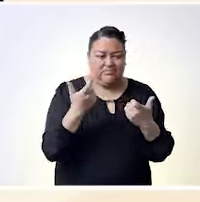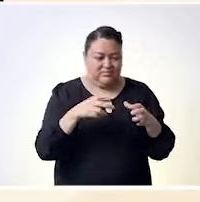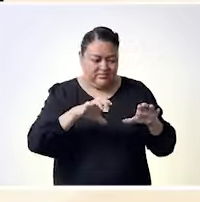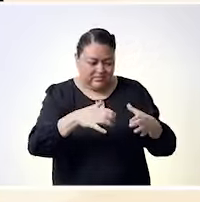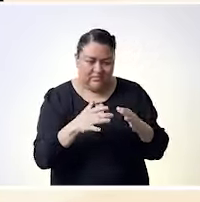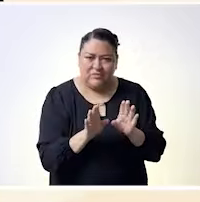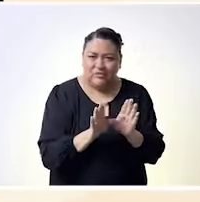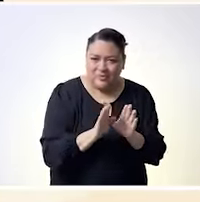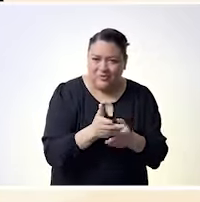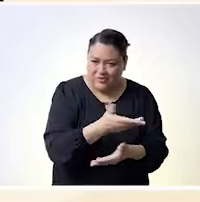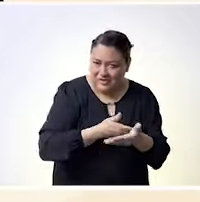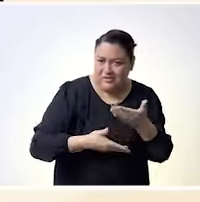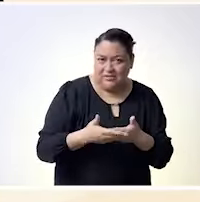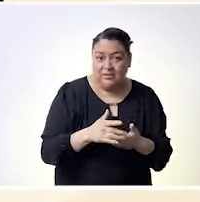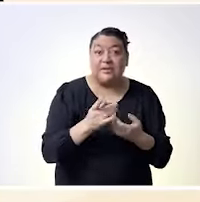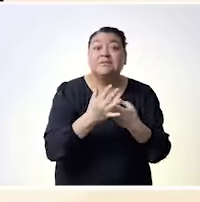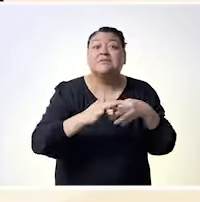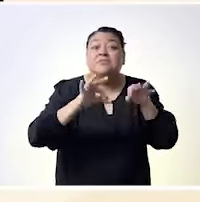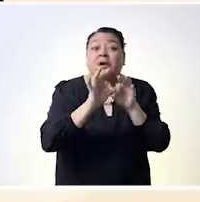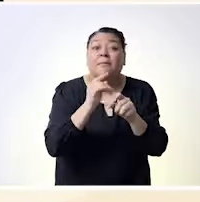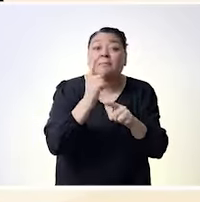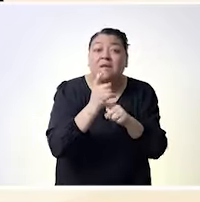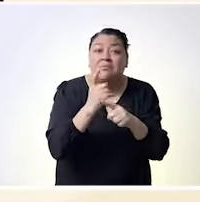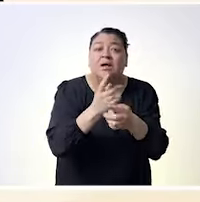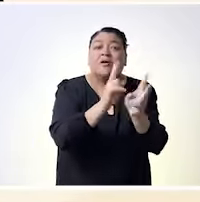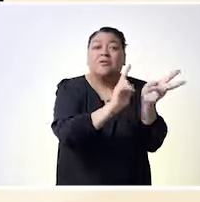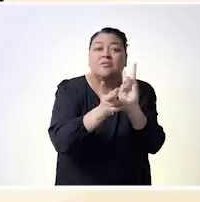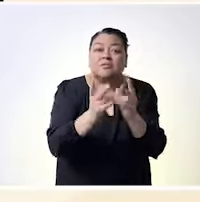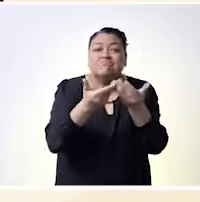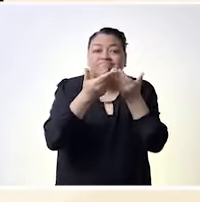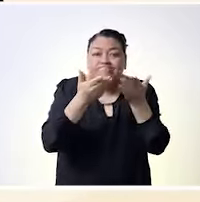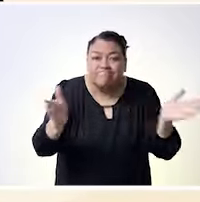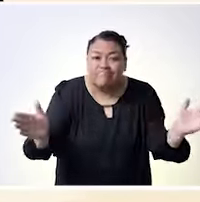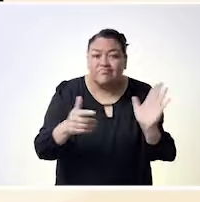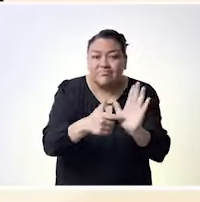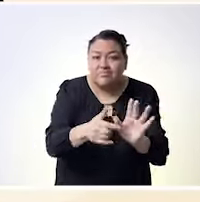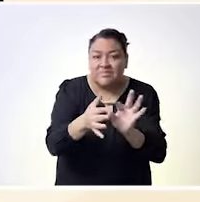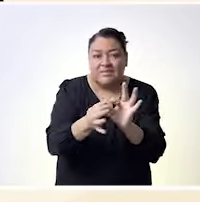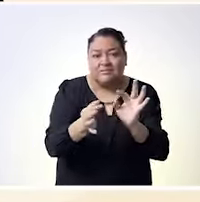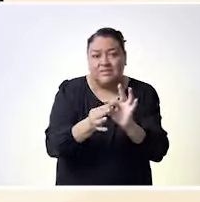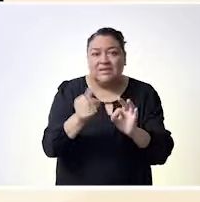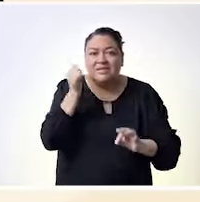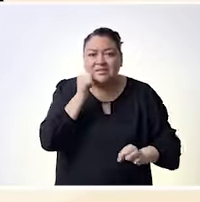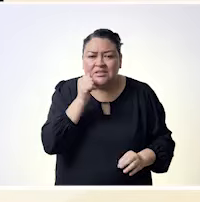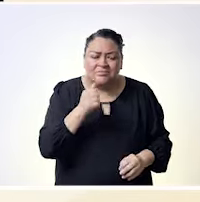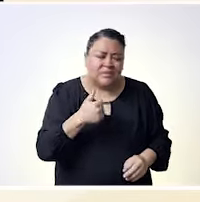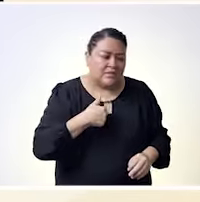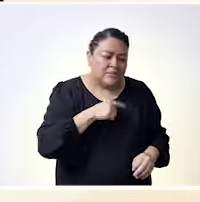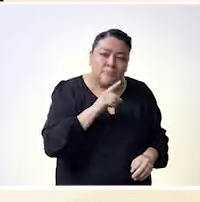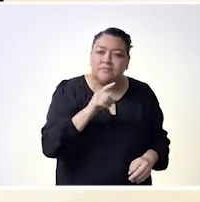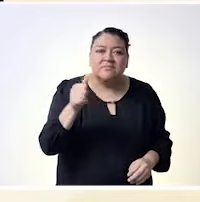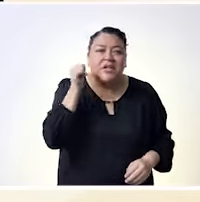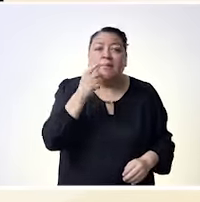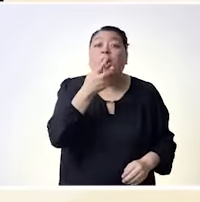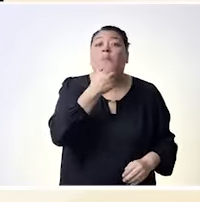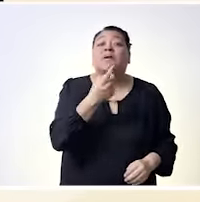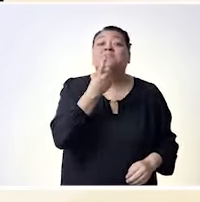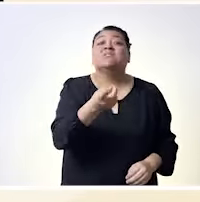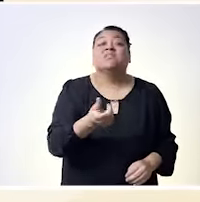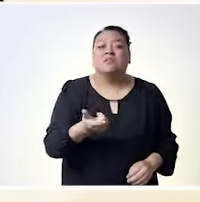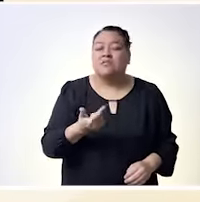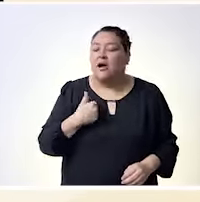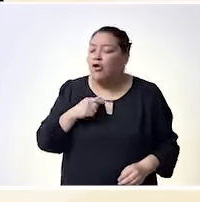desde que somos conscientes y desde nuestro primer momento en este mundo estamos luchando y estamos